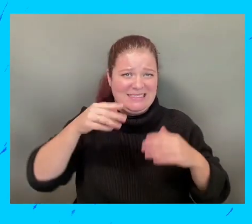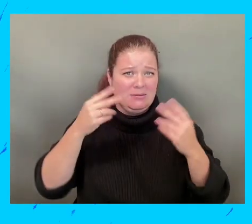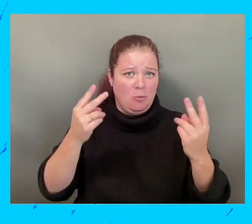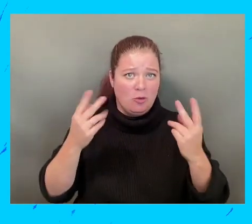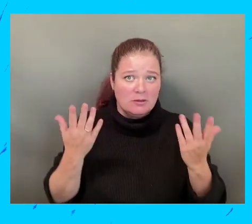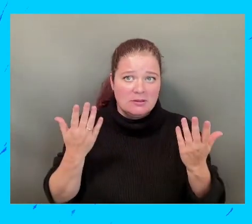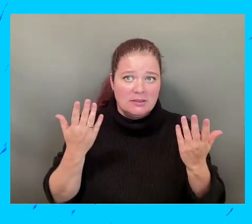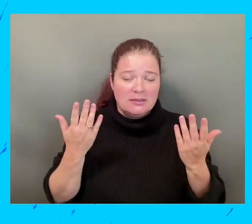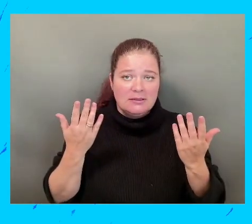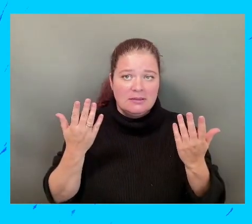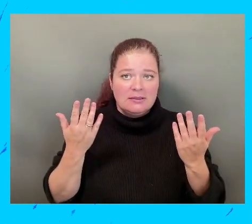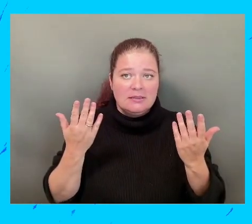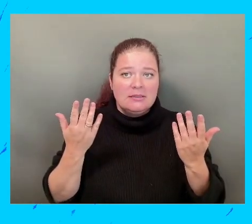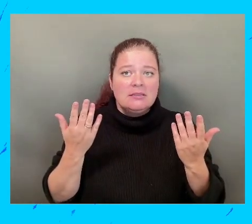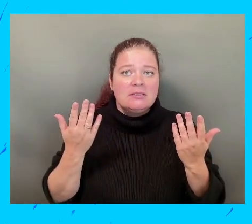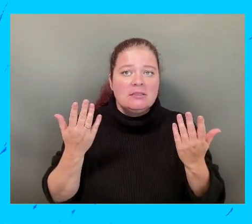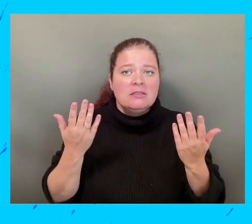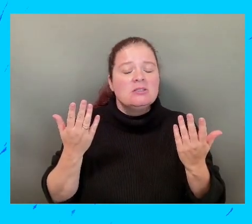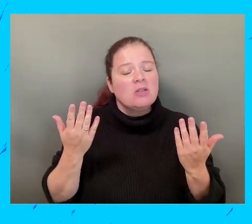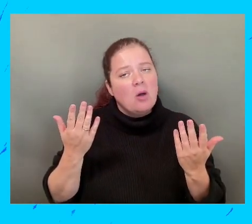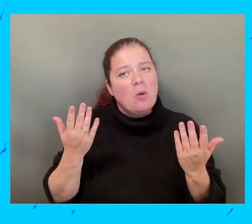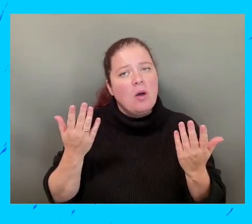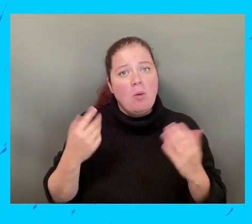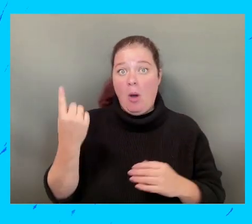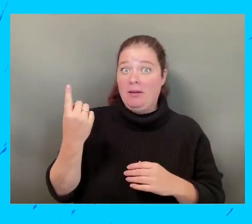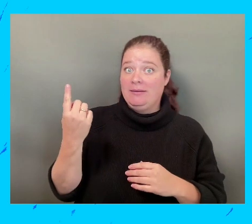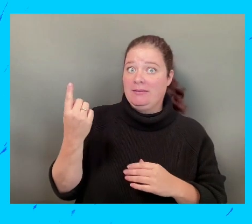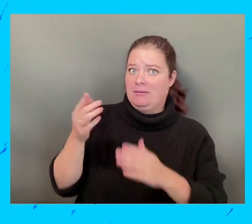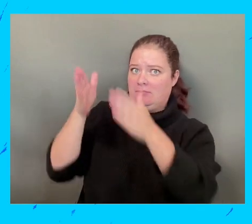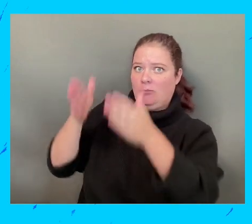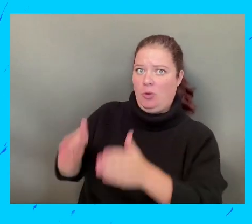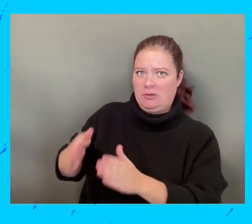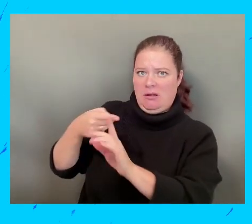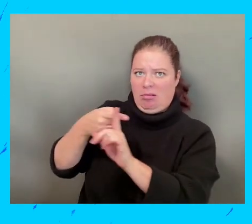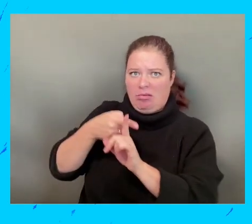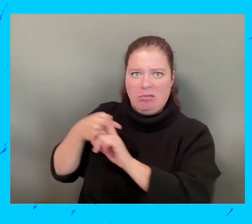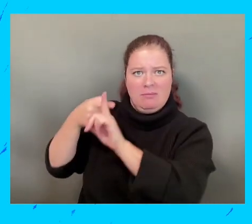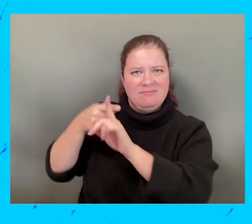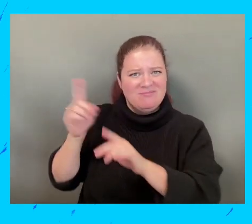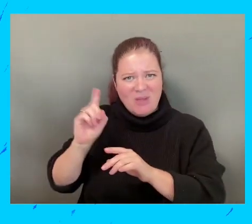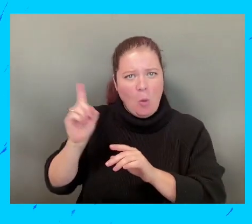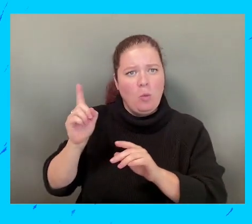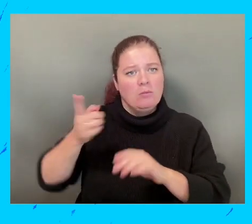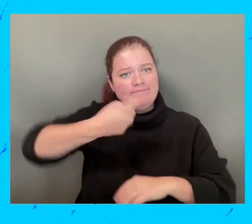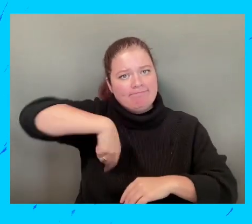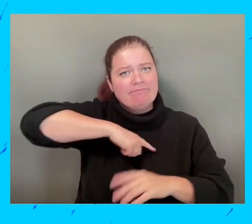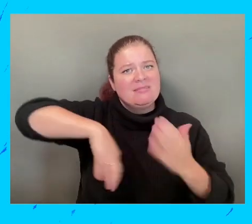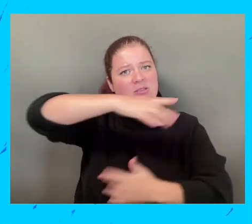de primeros de educación del hogar solamente